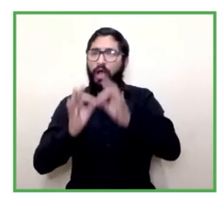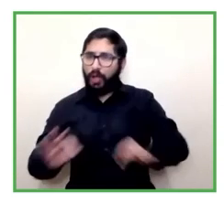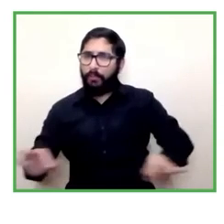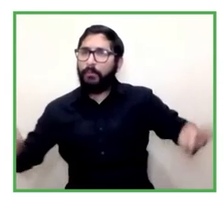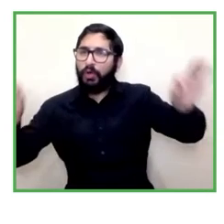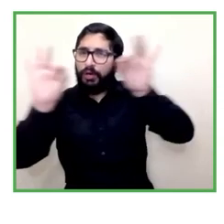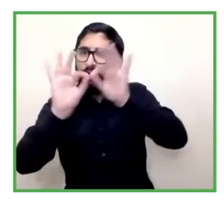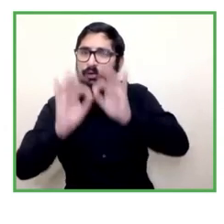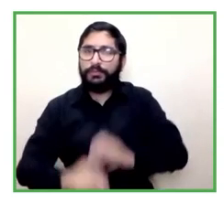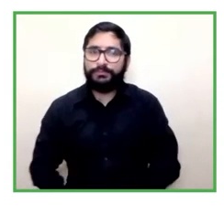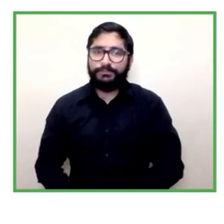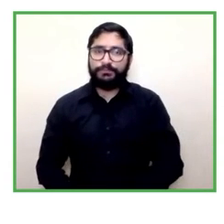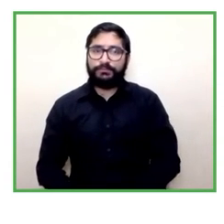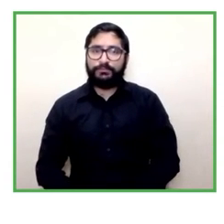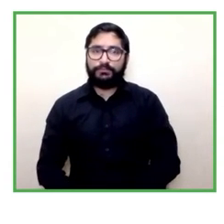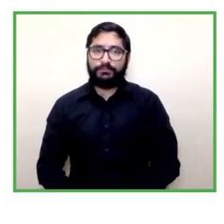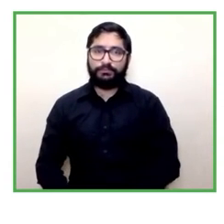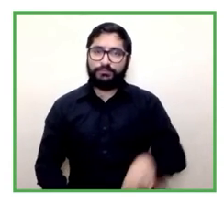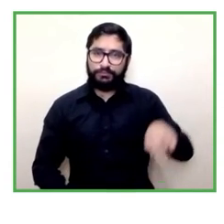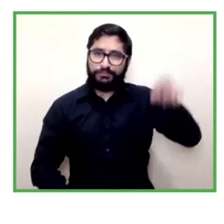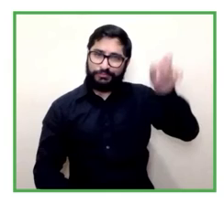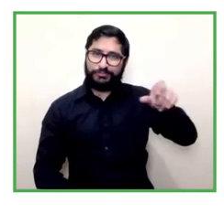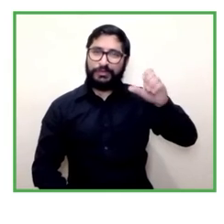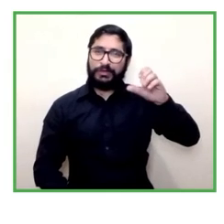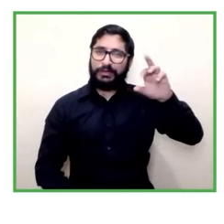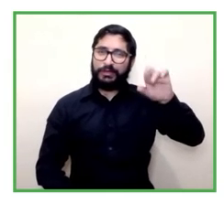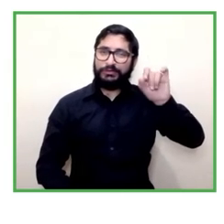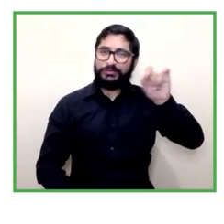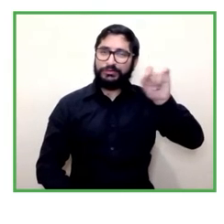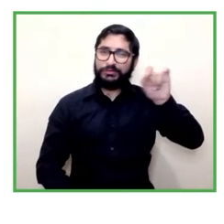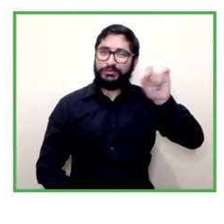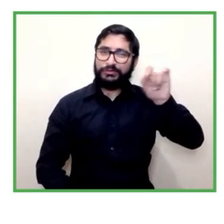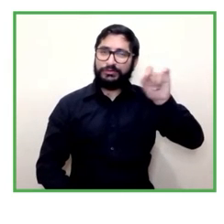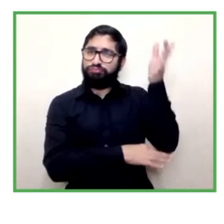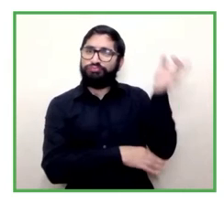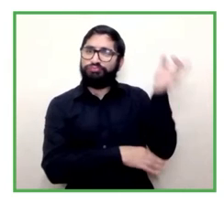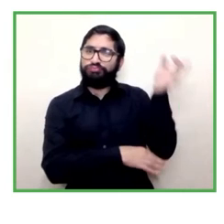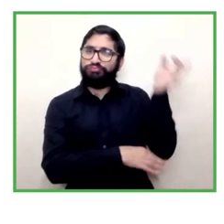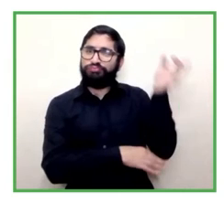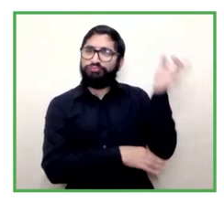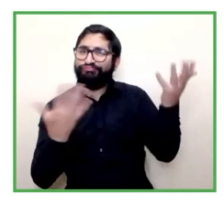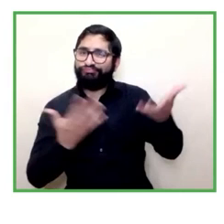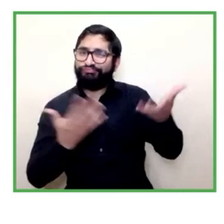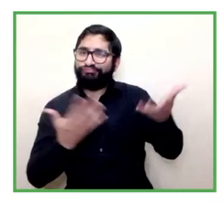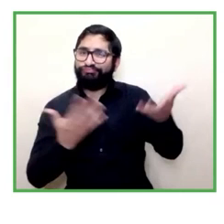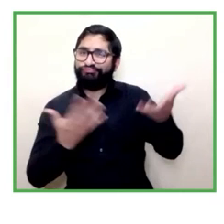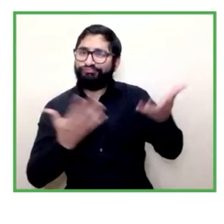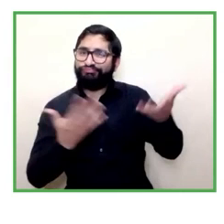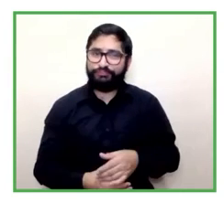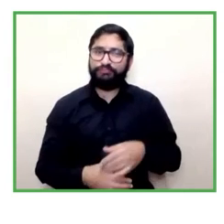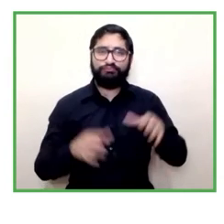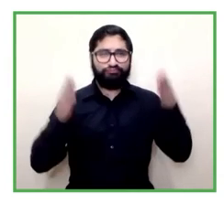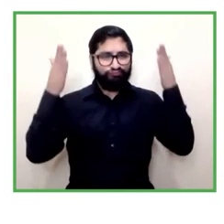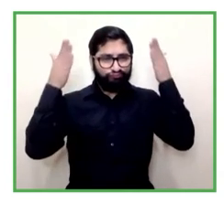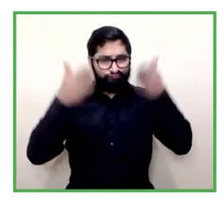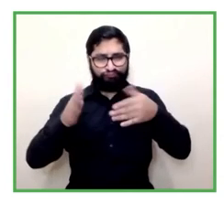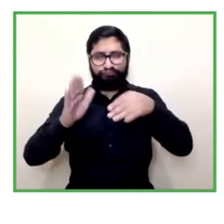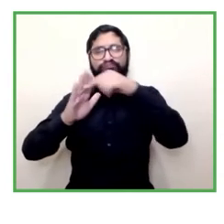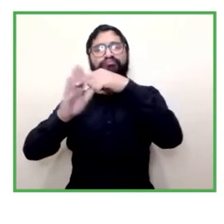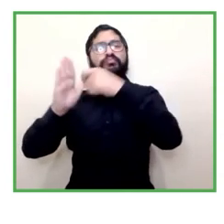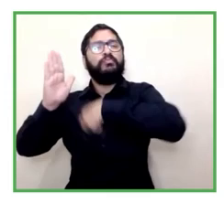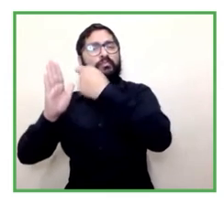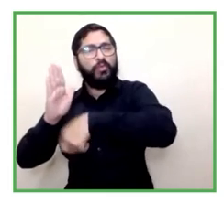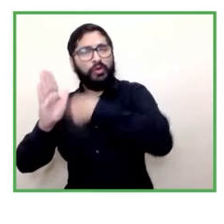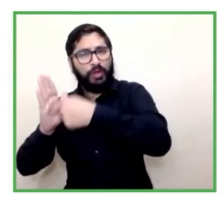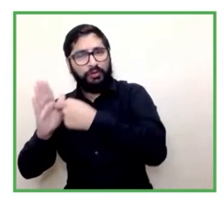Christian en el sentido de decir armarse de un proyecto de avanzar en construir una cooperativa requiere que se